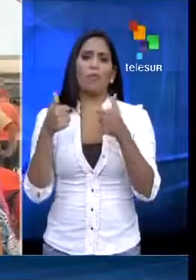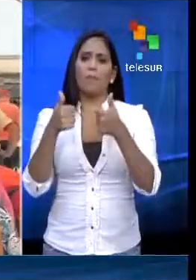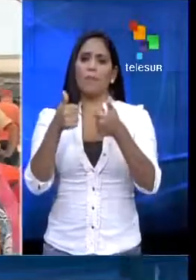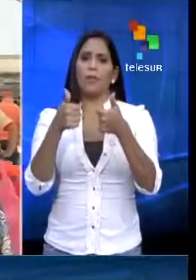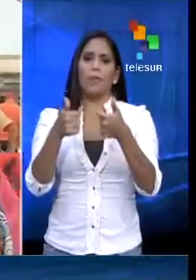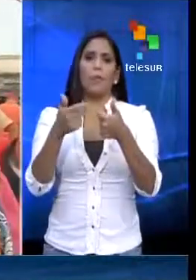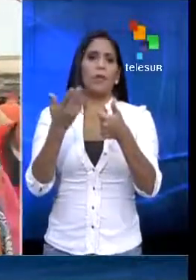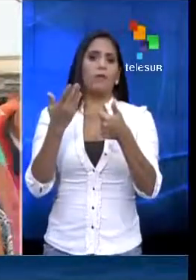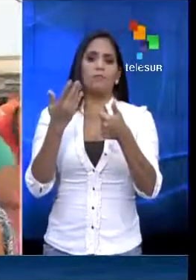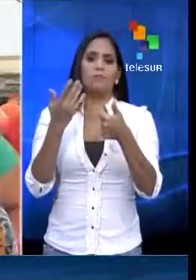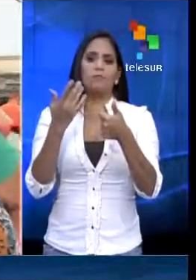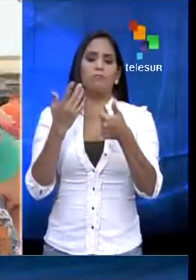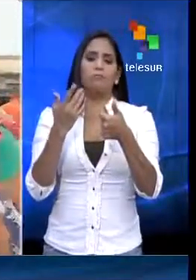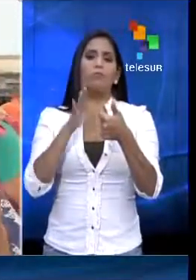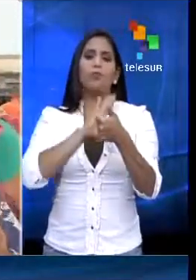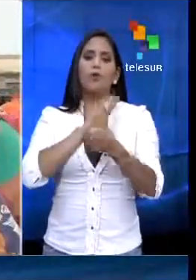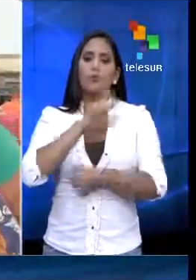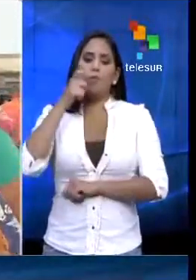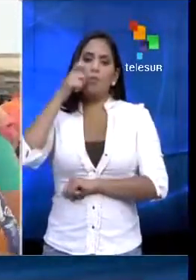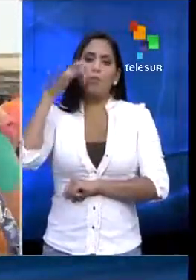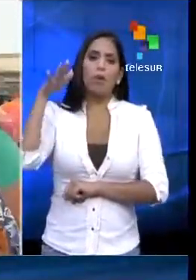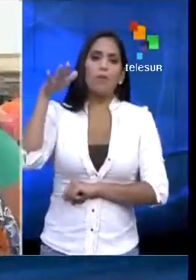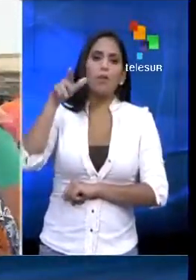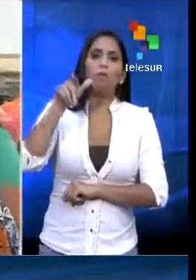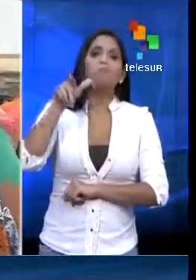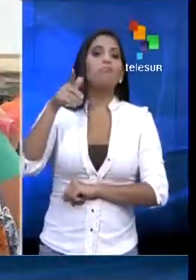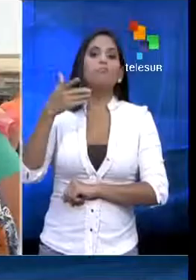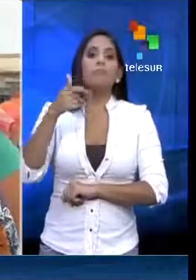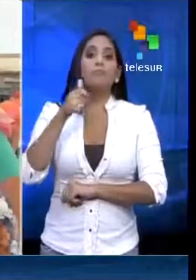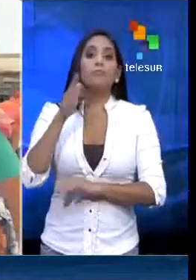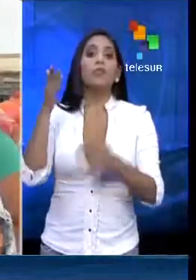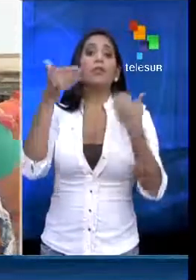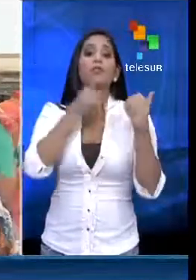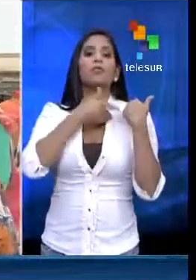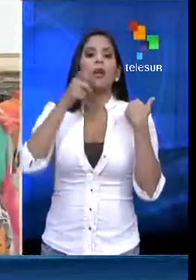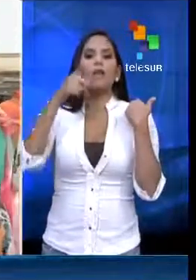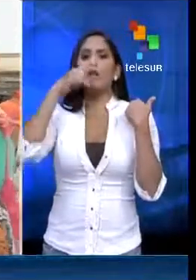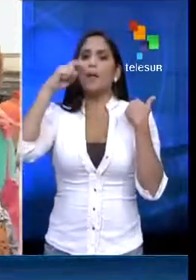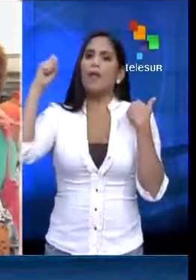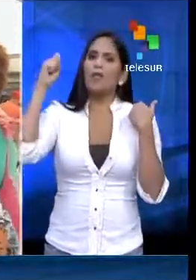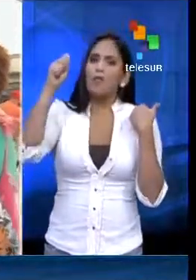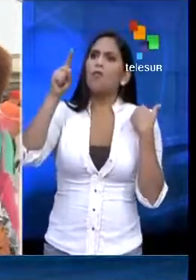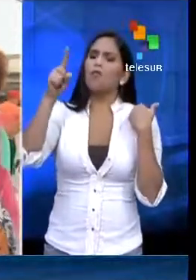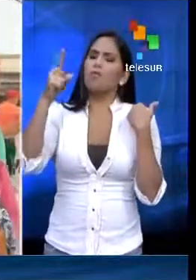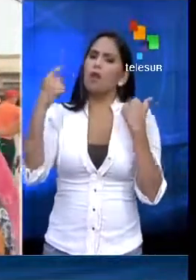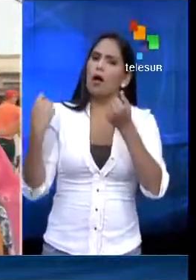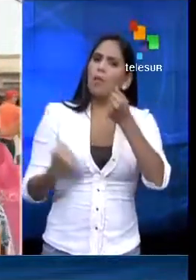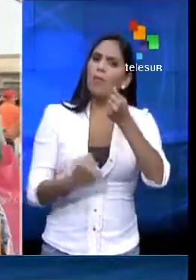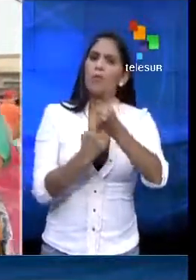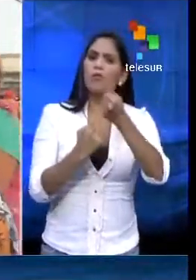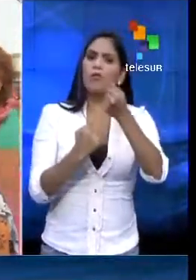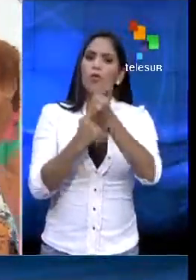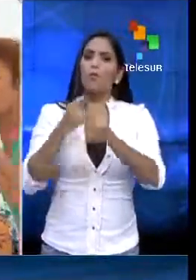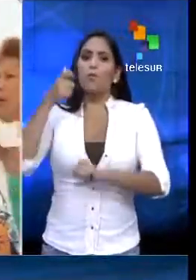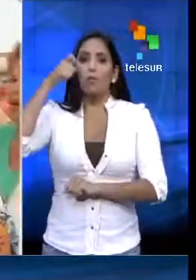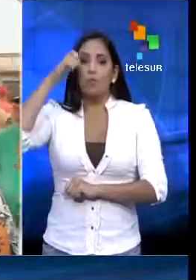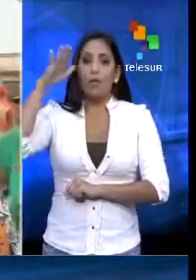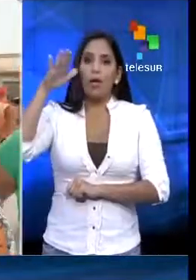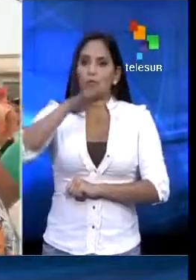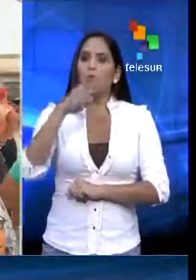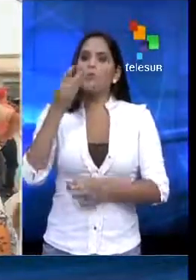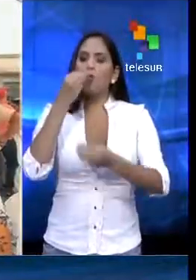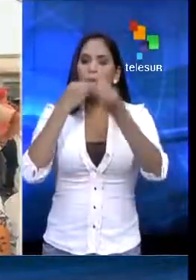para nuestro pueblo por parte de nuestro presidente obrerista Nicolás Maduro, en donde el pueblo pueda llevar todos los